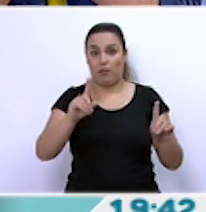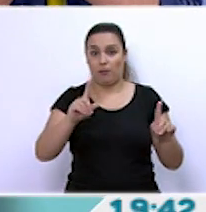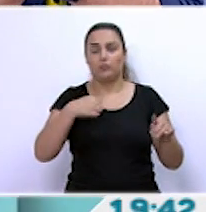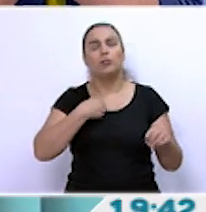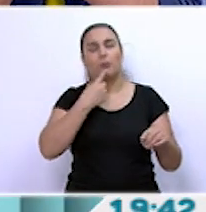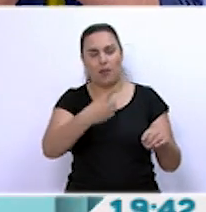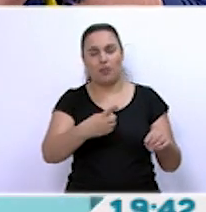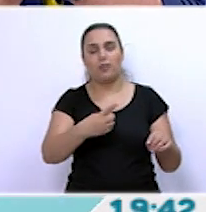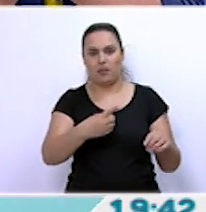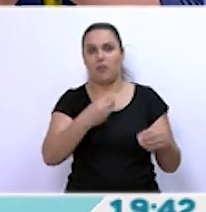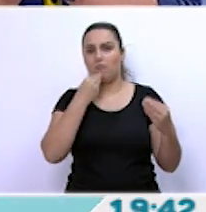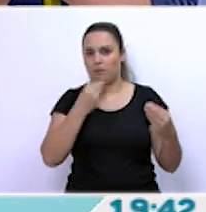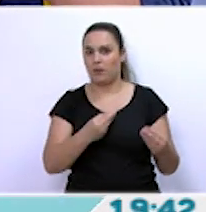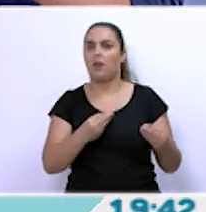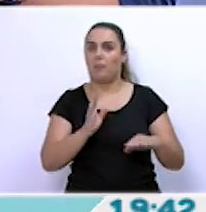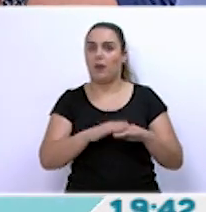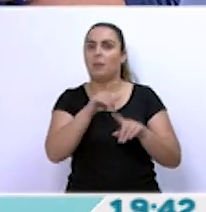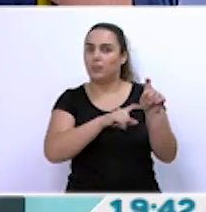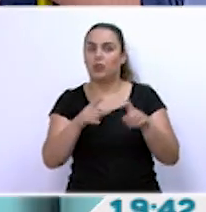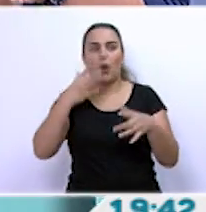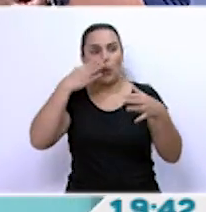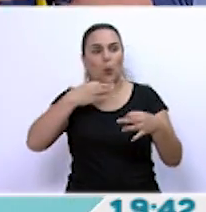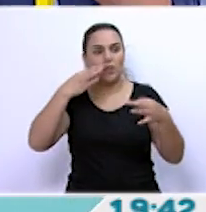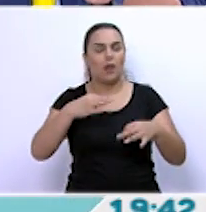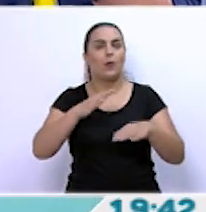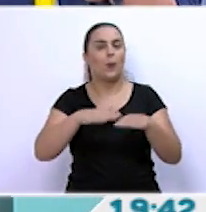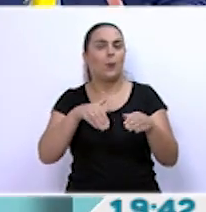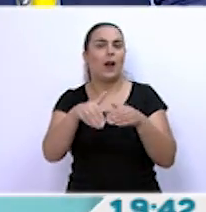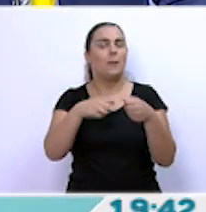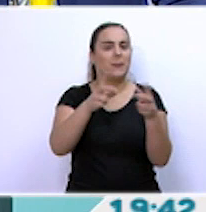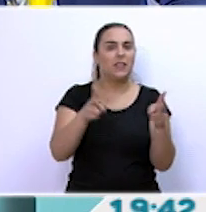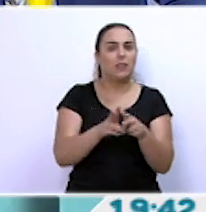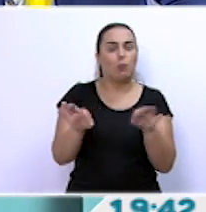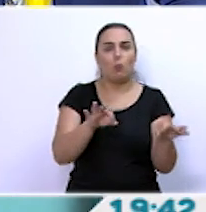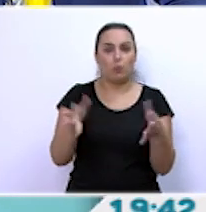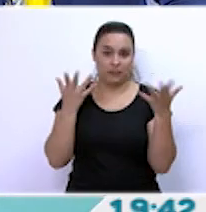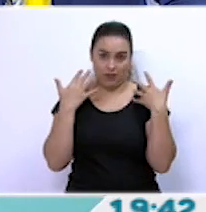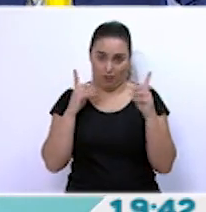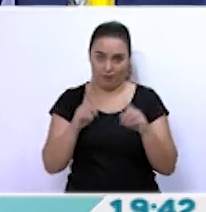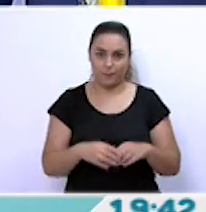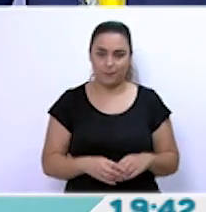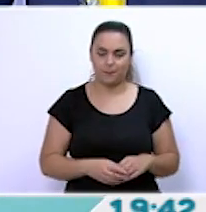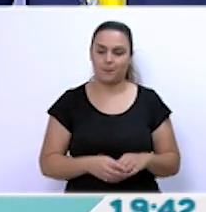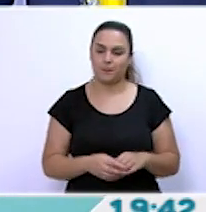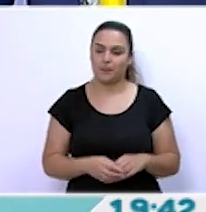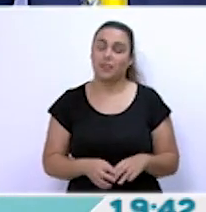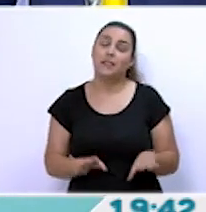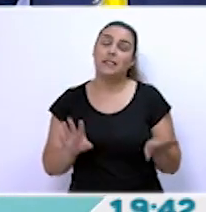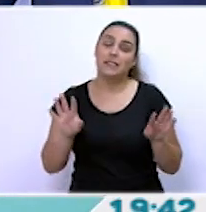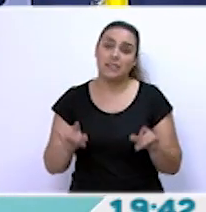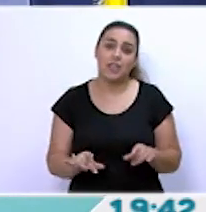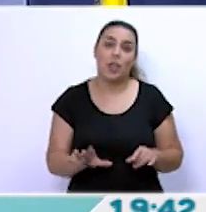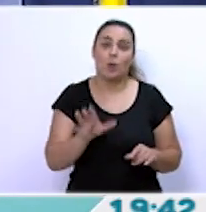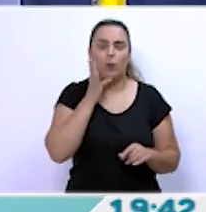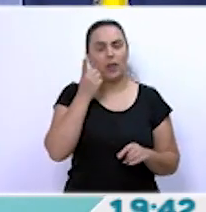lo vamos a decir bien alto y bien claro, para que la gente tenga cuidado a la hora de poner esas piscinas en las terrazas, ¿no? Sí, porque, a ver,